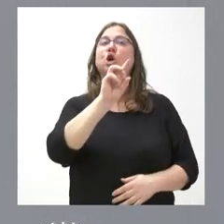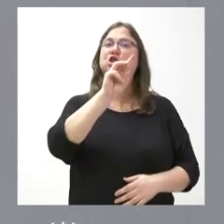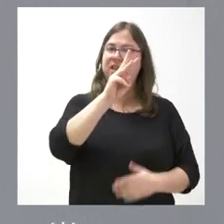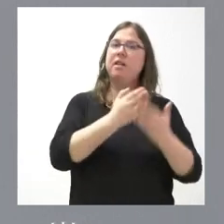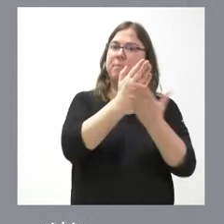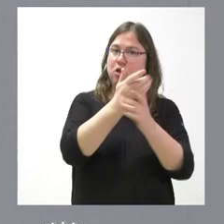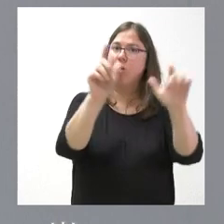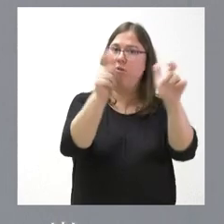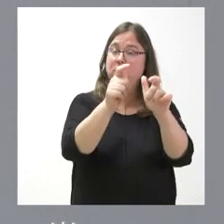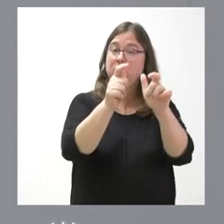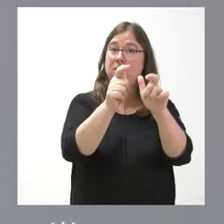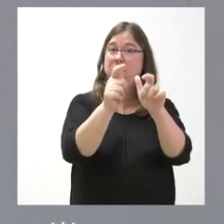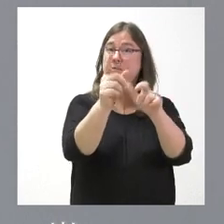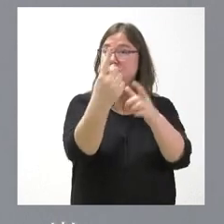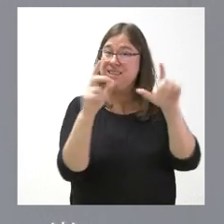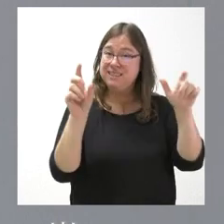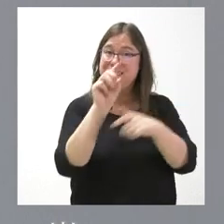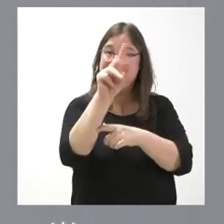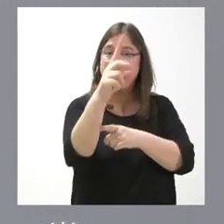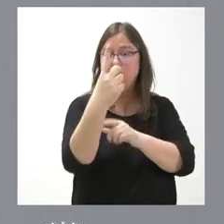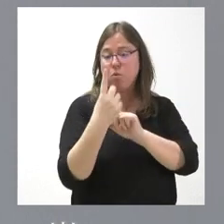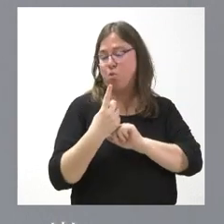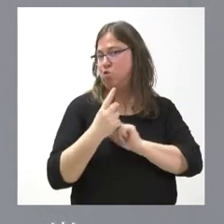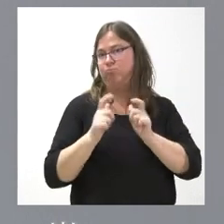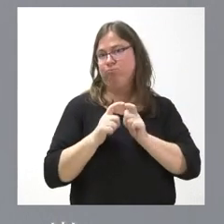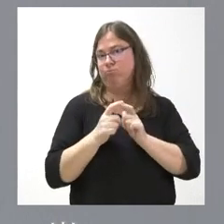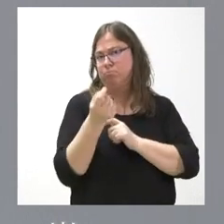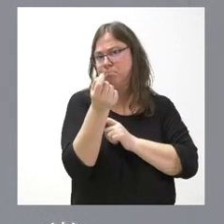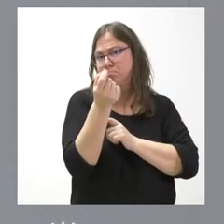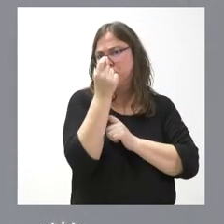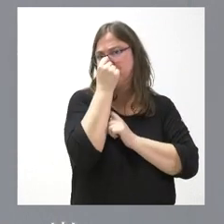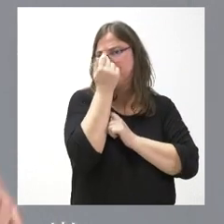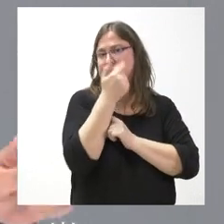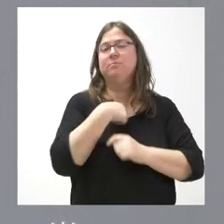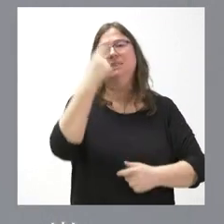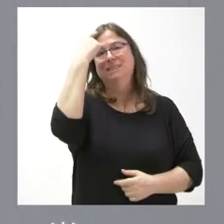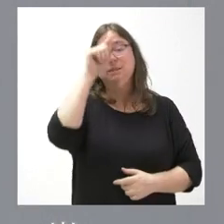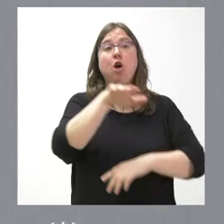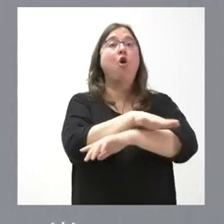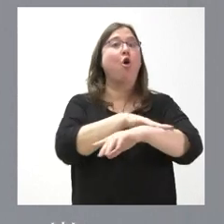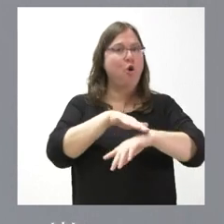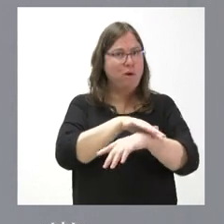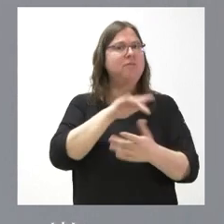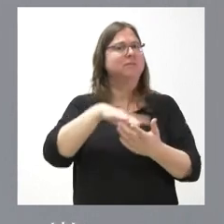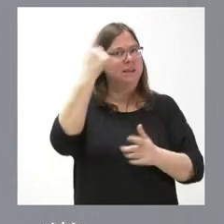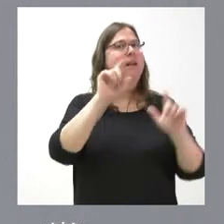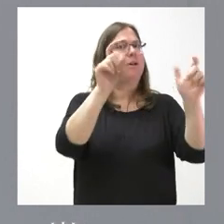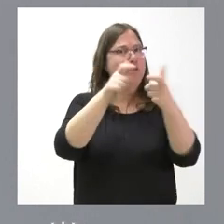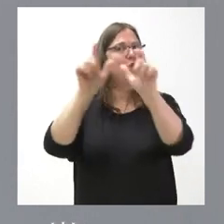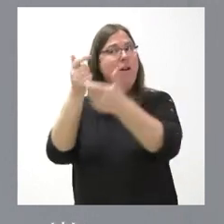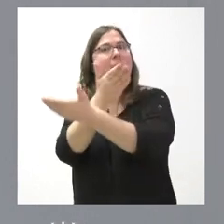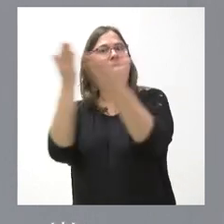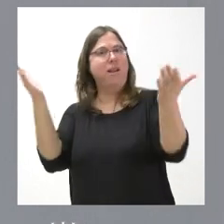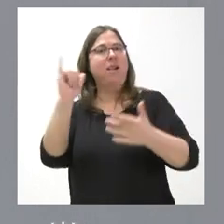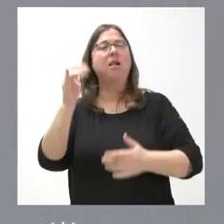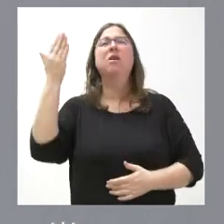Y de los trece solo reunirse con uno nos parece francamente muy escaso cuando somos conscientes de que el gobierno está teniendo muchas reuniones con los demás. El otro día